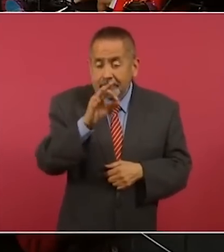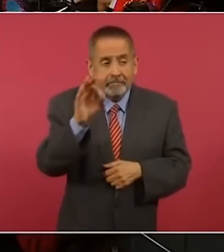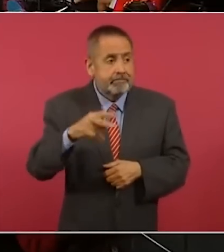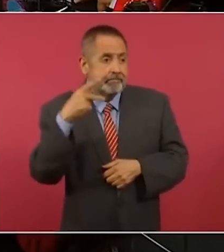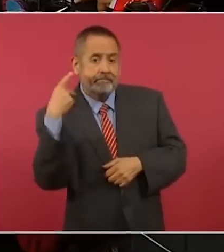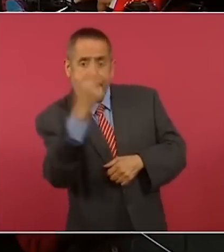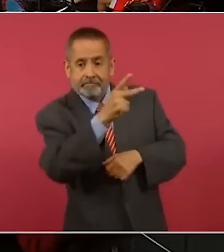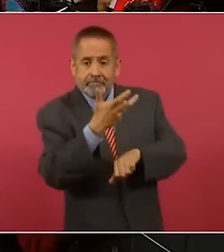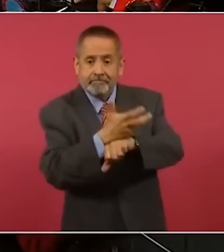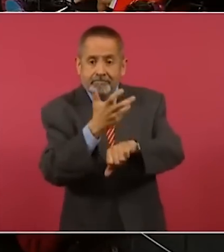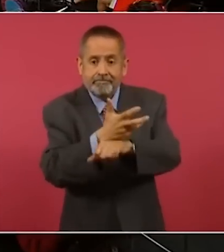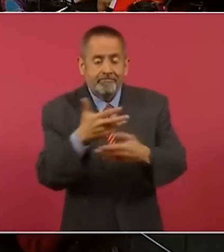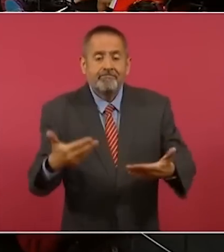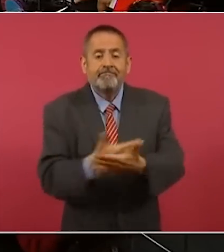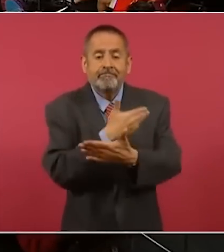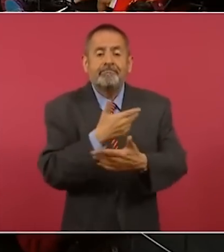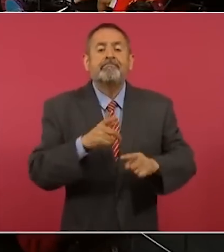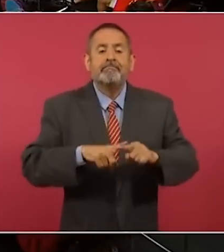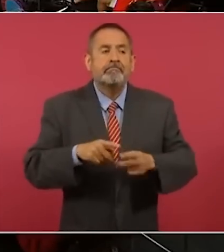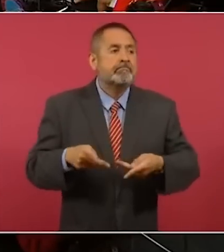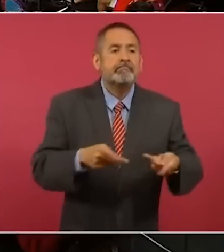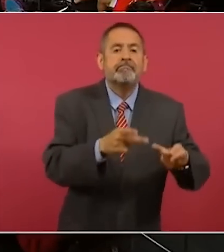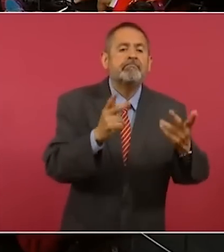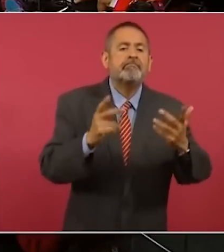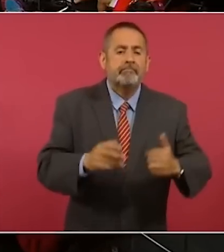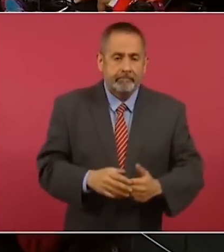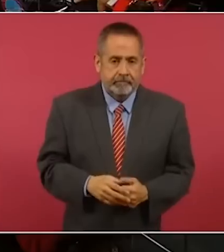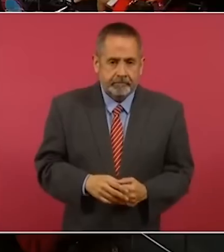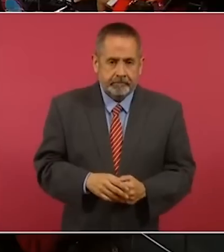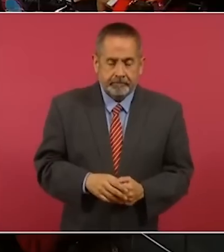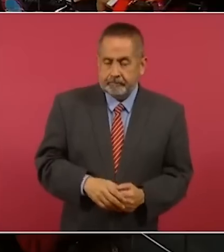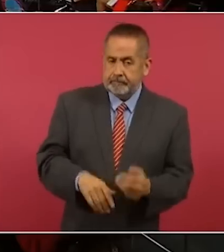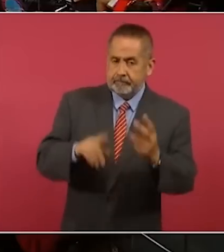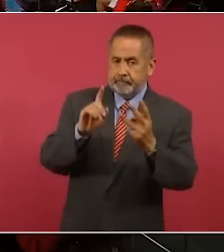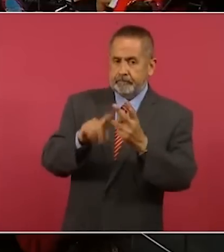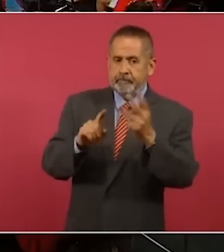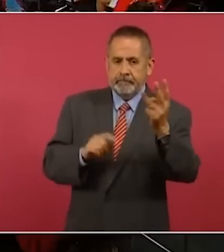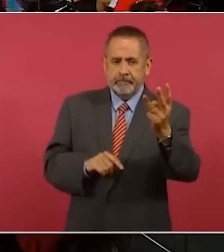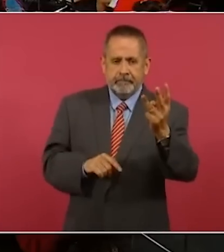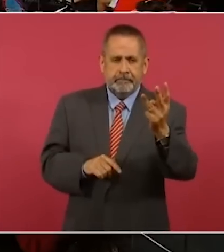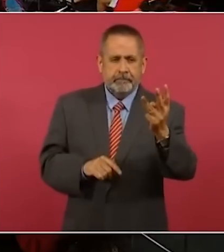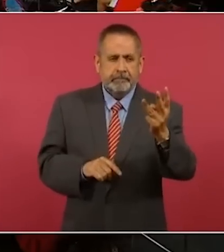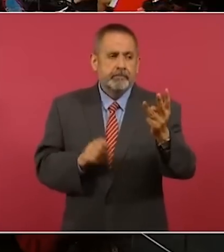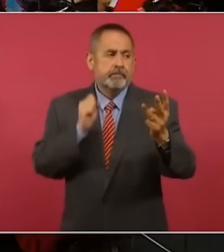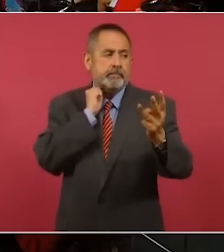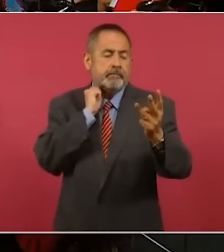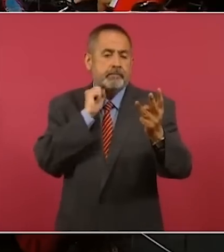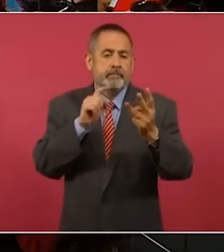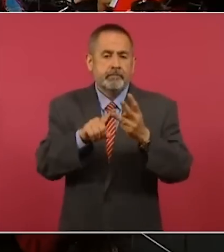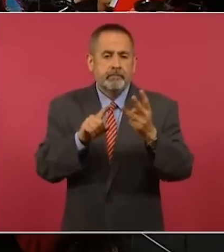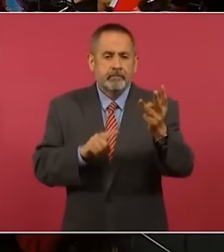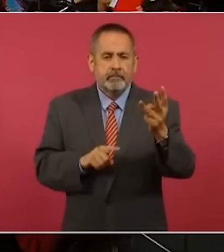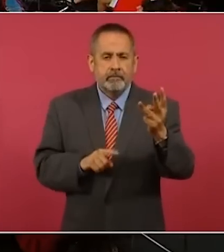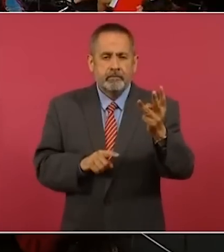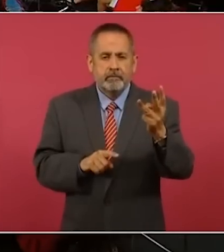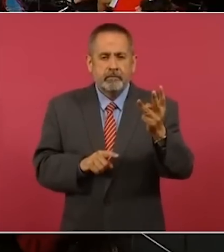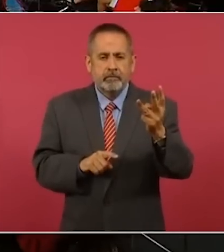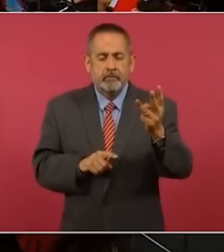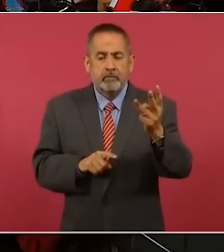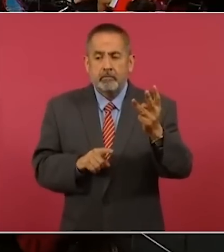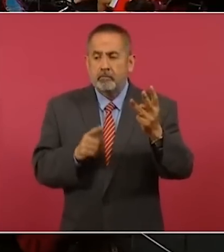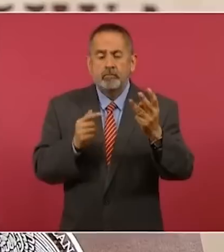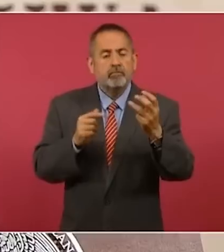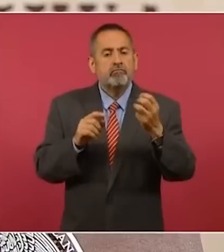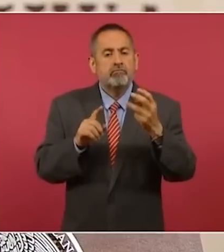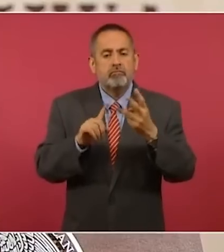son ciudadanos de los Estados Unidos. Tercera cuestión que les quiero comentar. Dice el senador, otro tema que México ha puesto sobre la